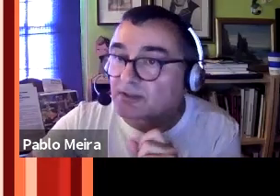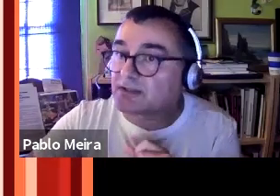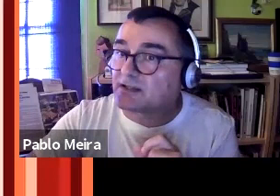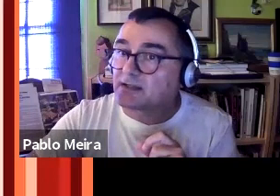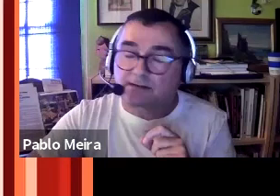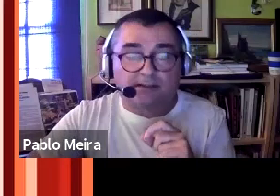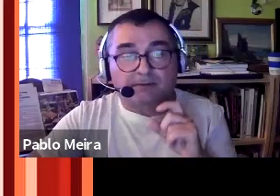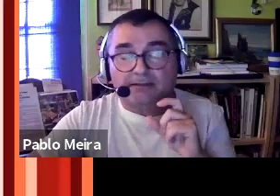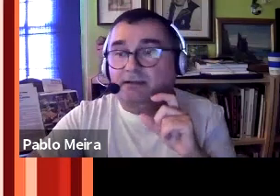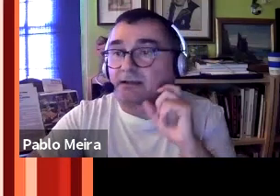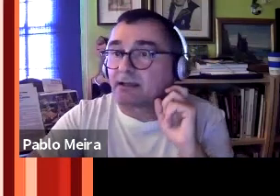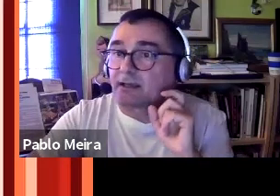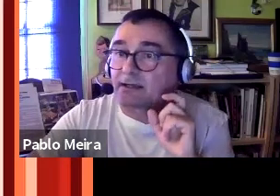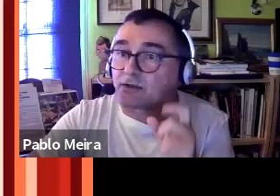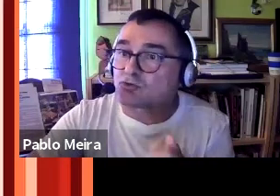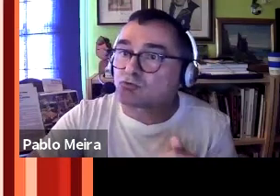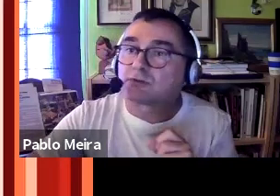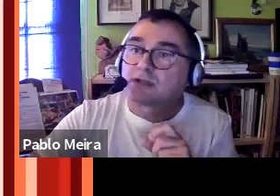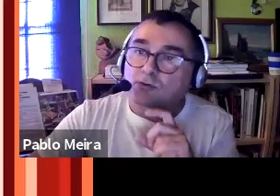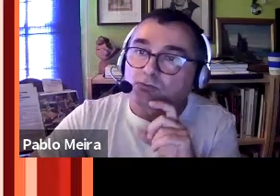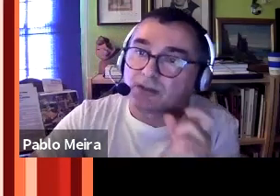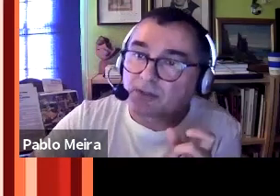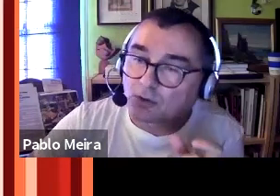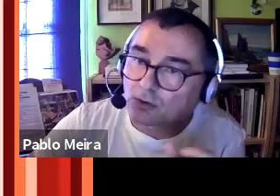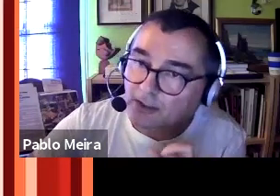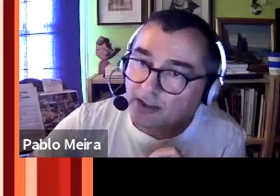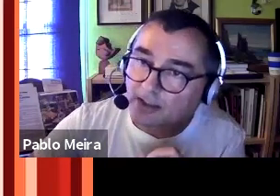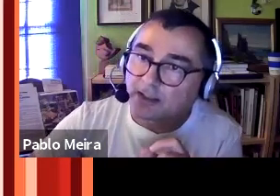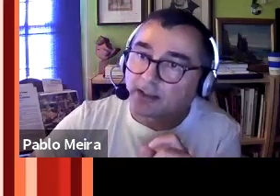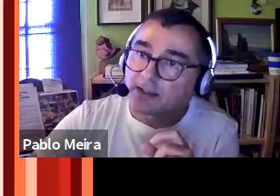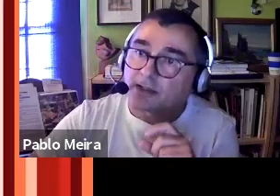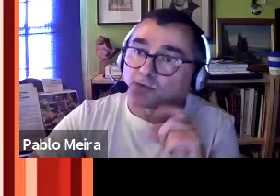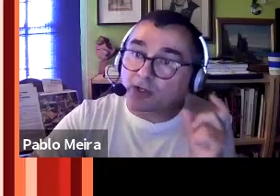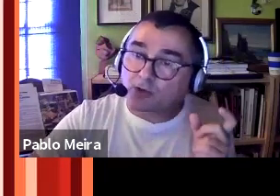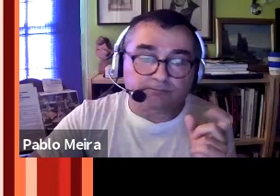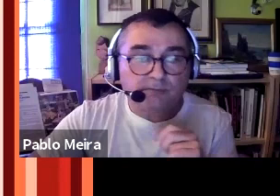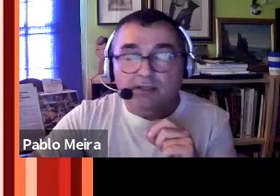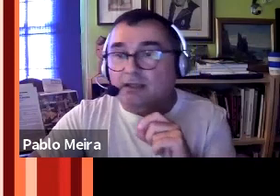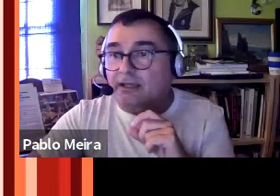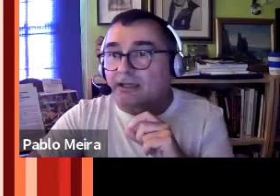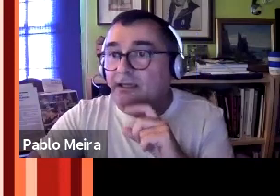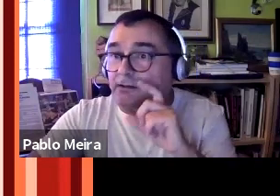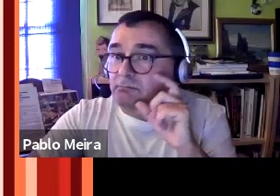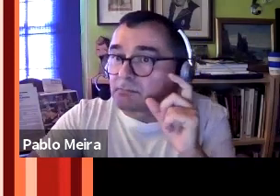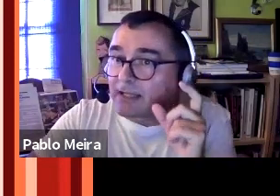1896, Svante Arreños, un químico sueco,